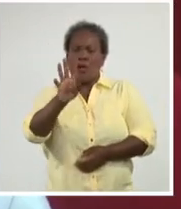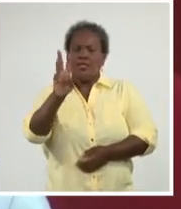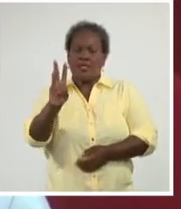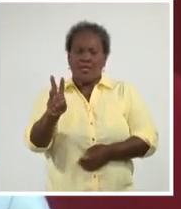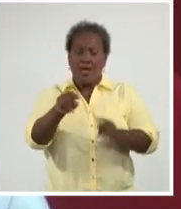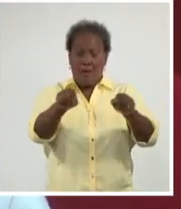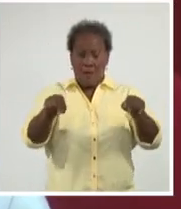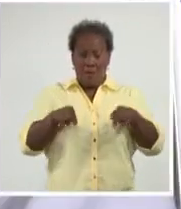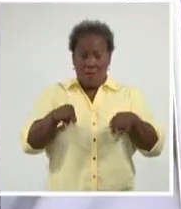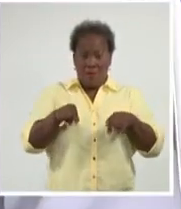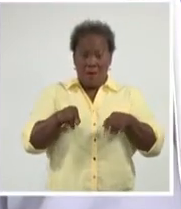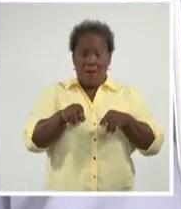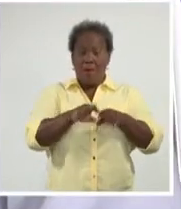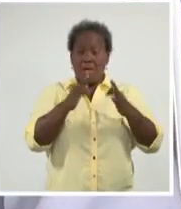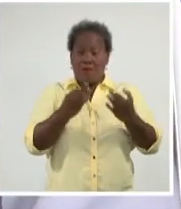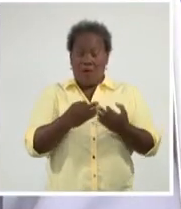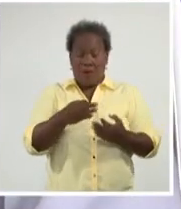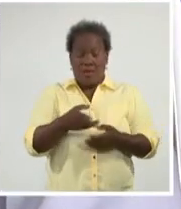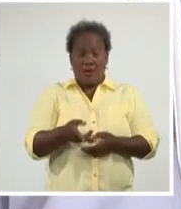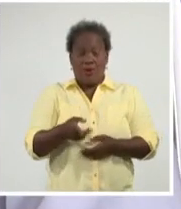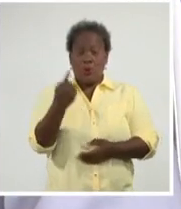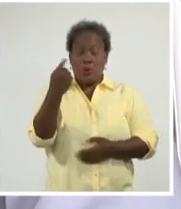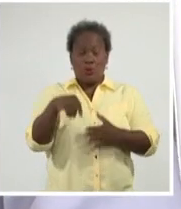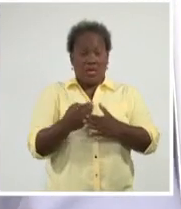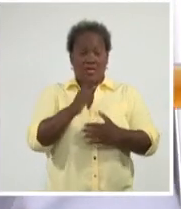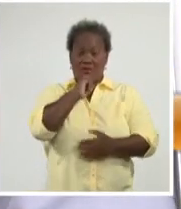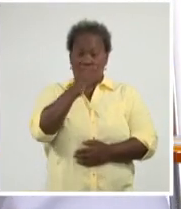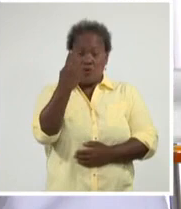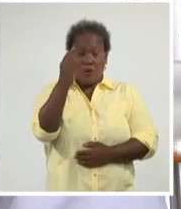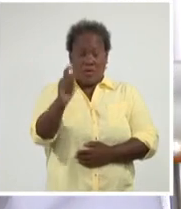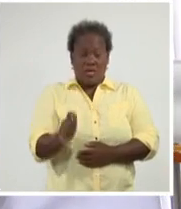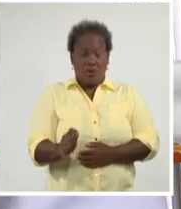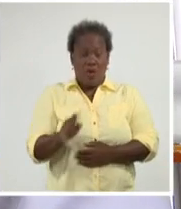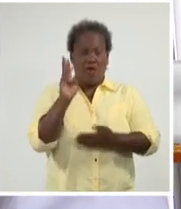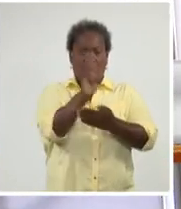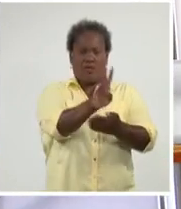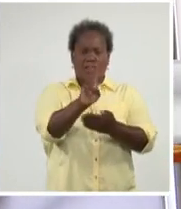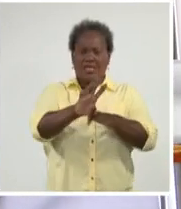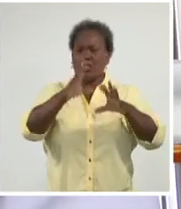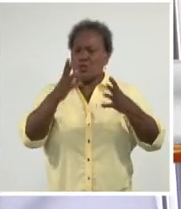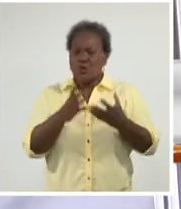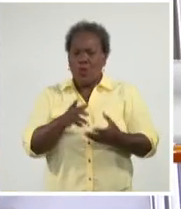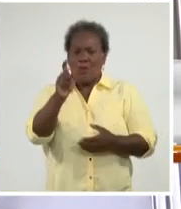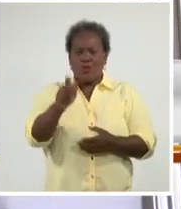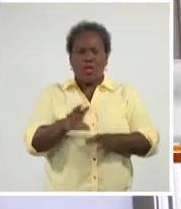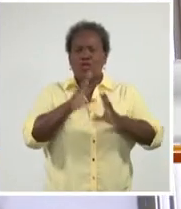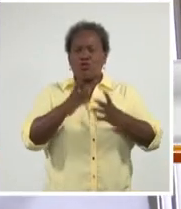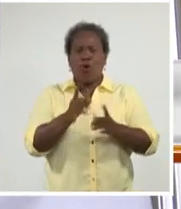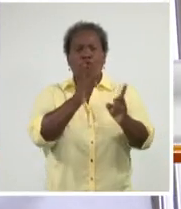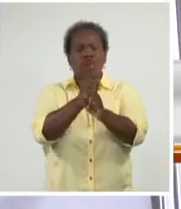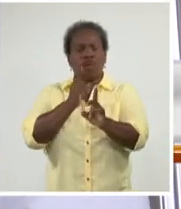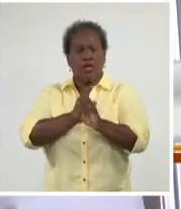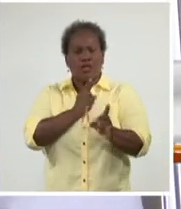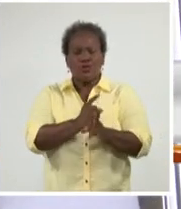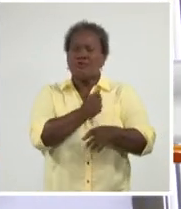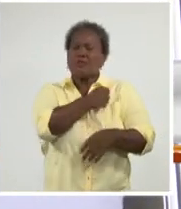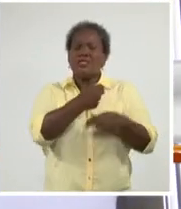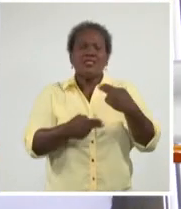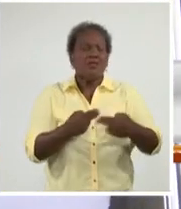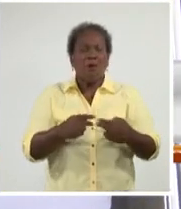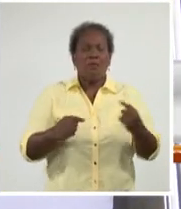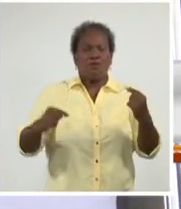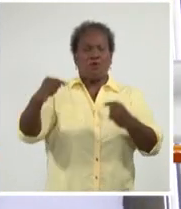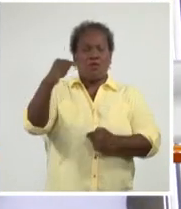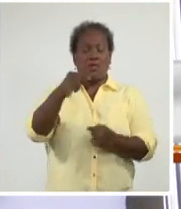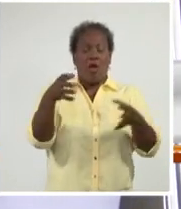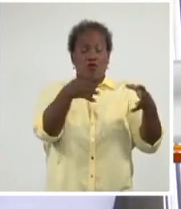cuenta. En un día es imposible, una sola persona ir a ver todos los pacientes, todos los contactos, todos los sospechosos. ¿Qué tratamos de priorizar? Los grupos de